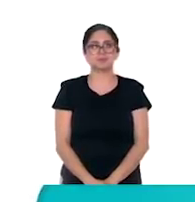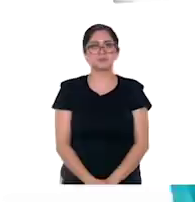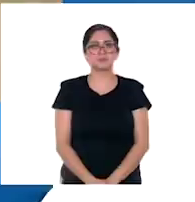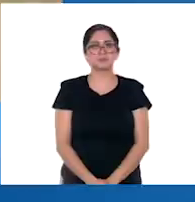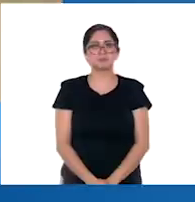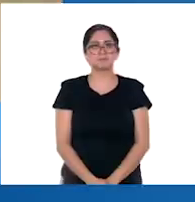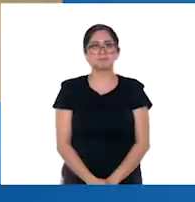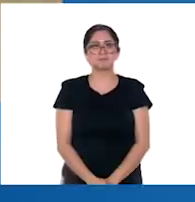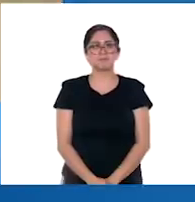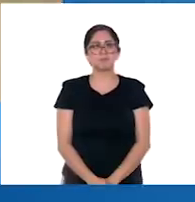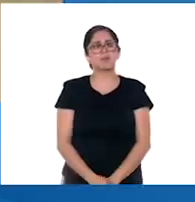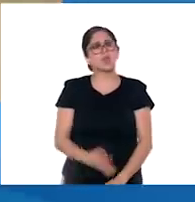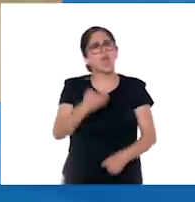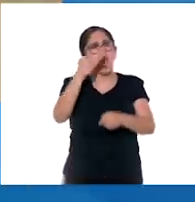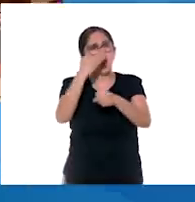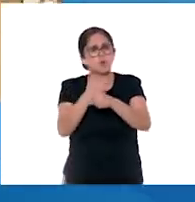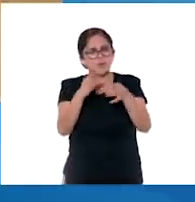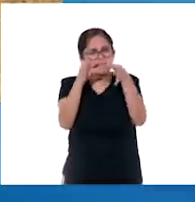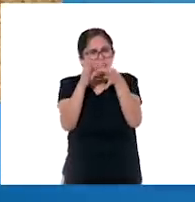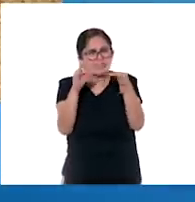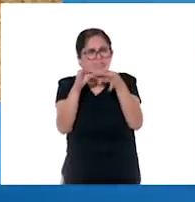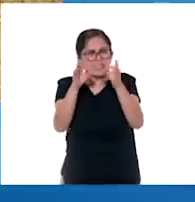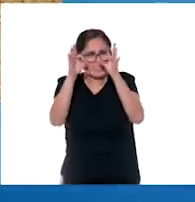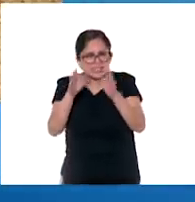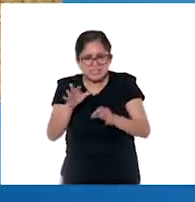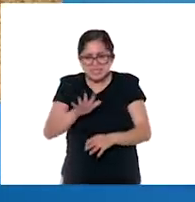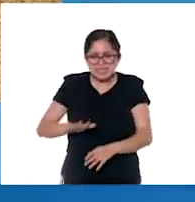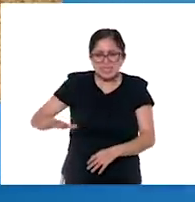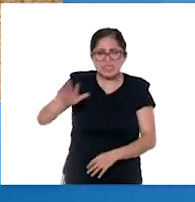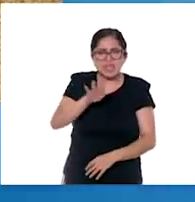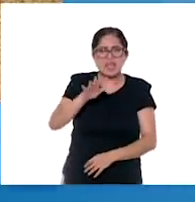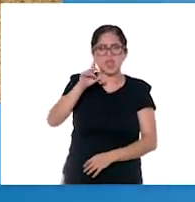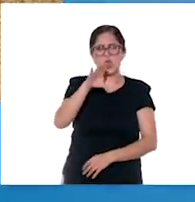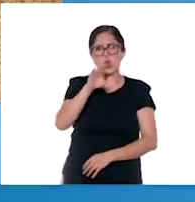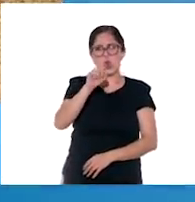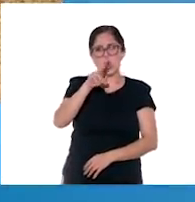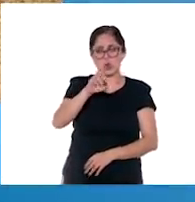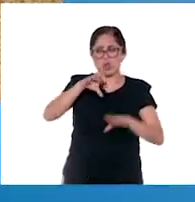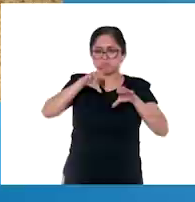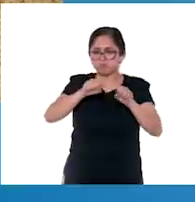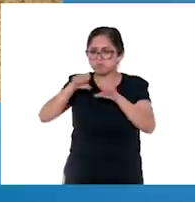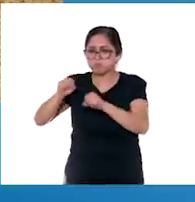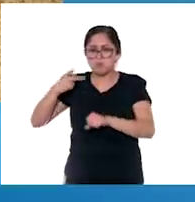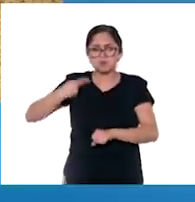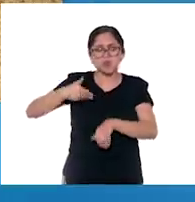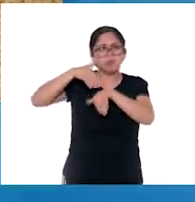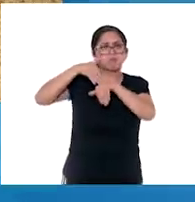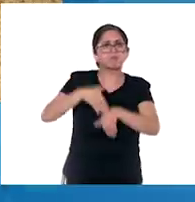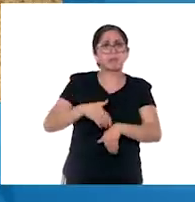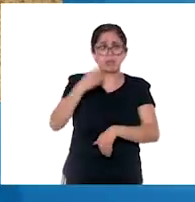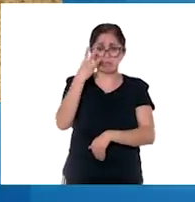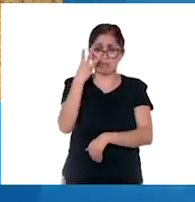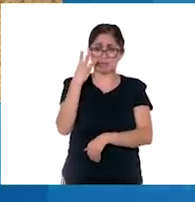En esta cápsula, vamos a sumergirnos en la colonia, una etapa que duró alrededor de tres siglos y a la que también se le conoce como el